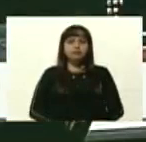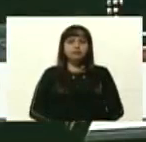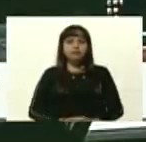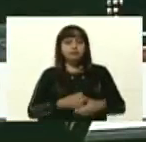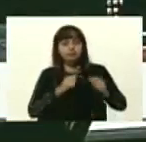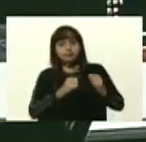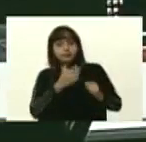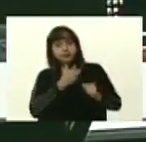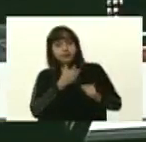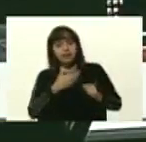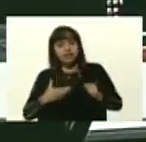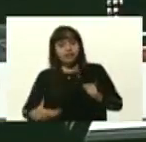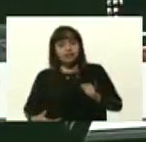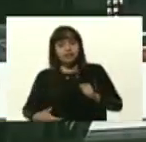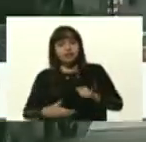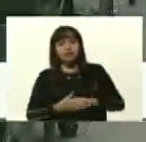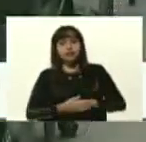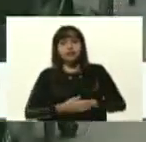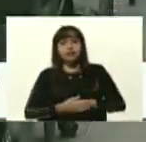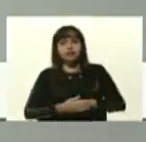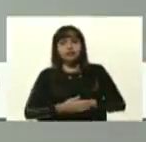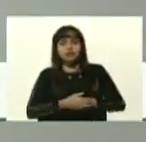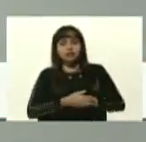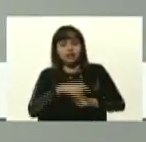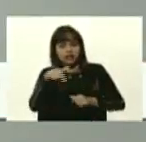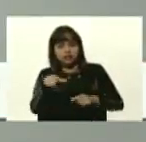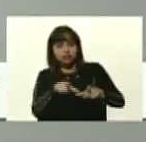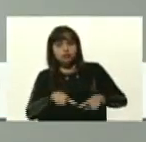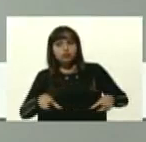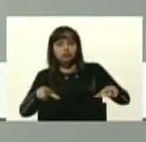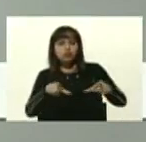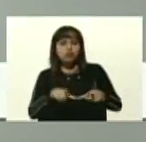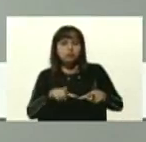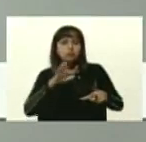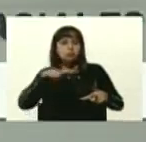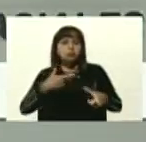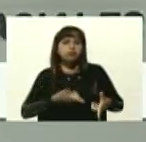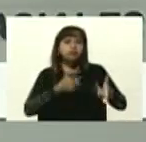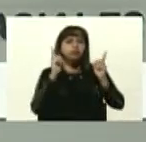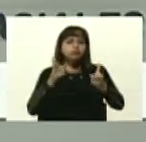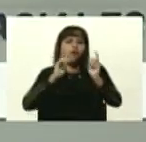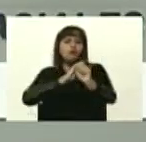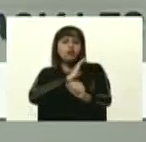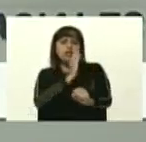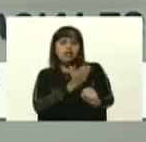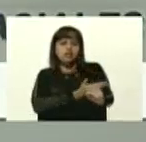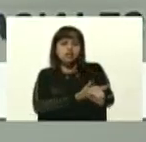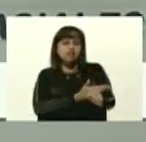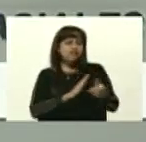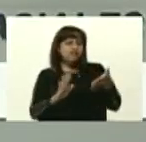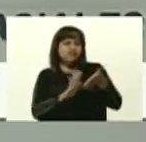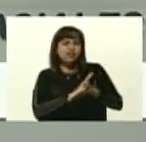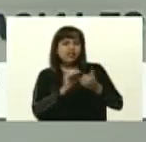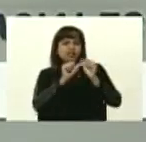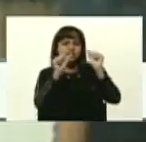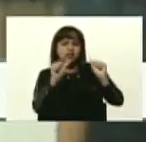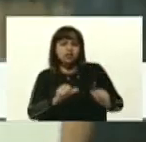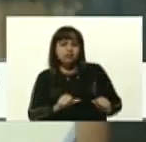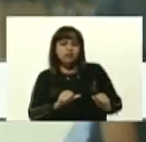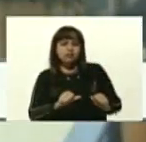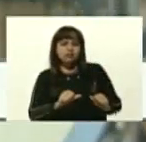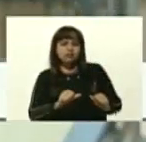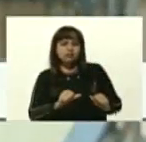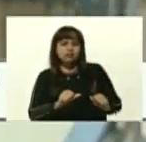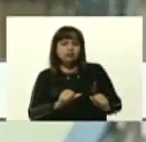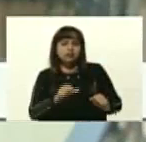Presidente, esta sala nos va a llevar a fortalecer lo que sería el sistema de